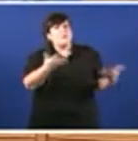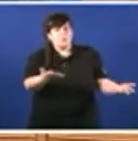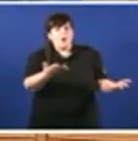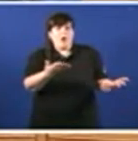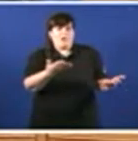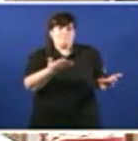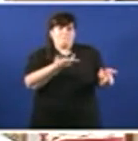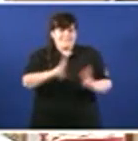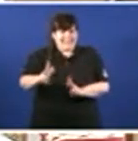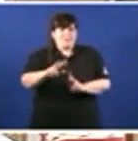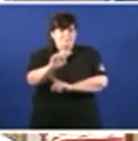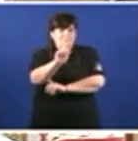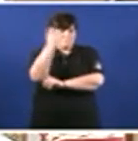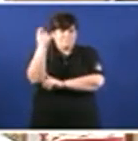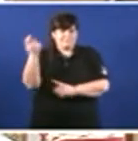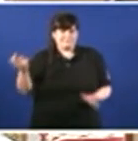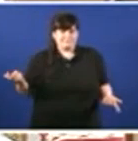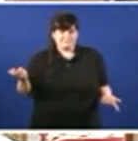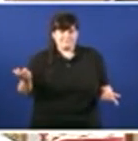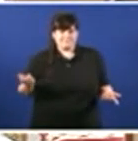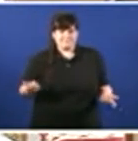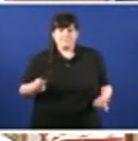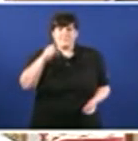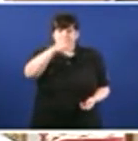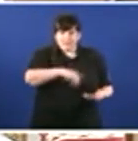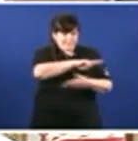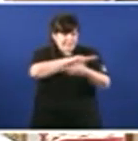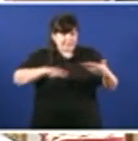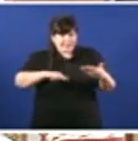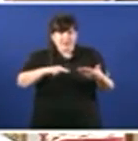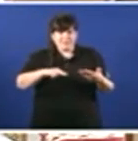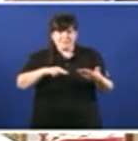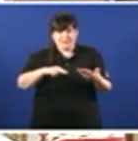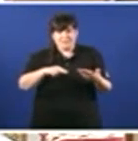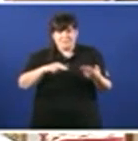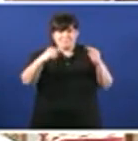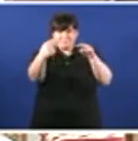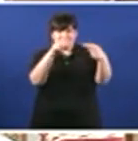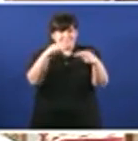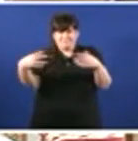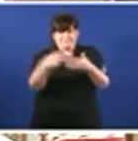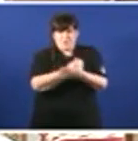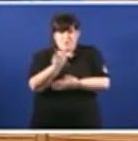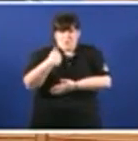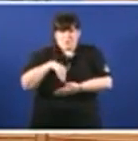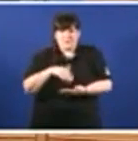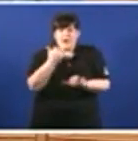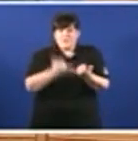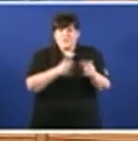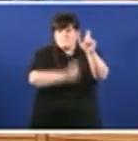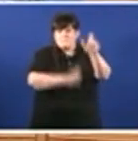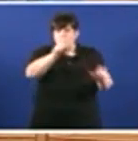que en Galicia que nos conhecemos todos haxa políticos que cambien non só os consensos